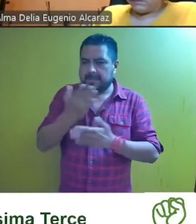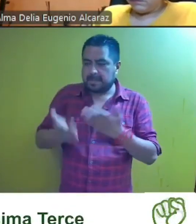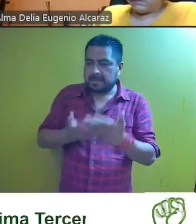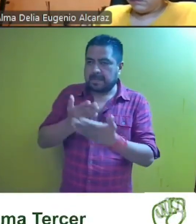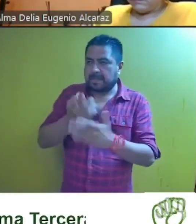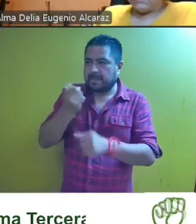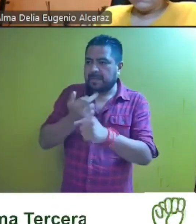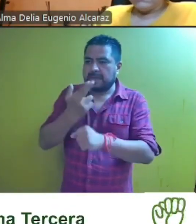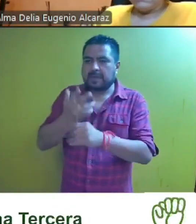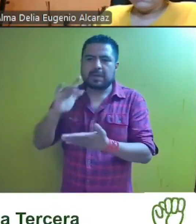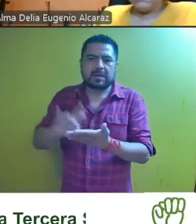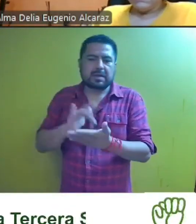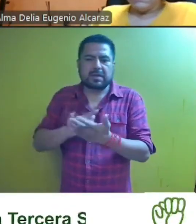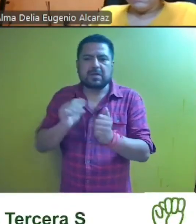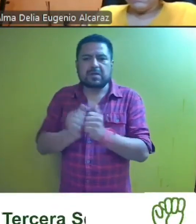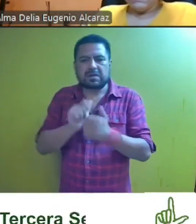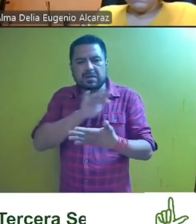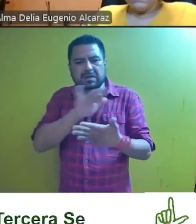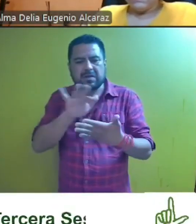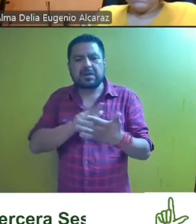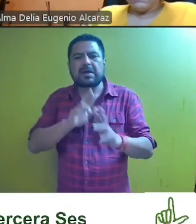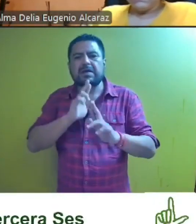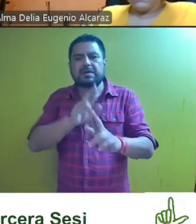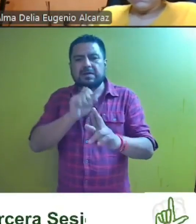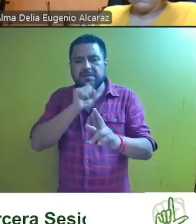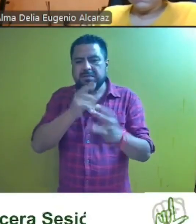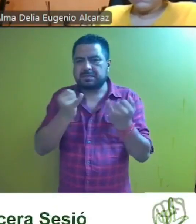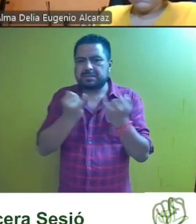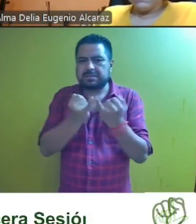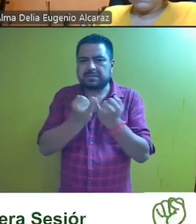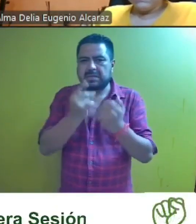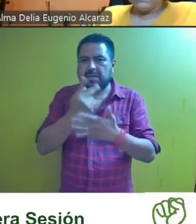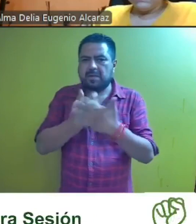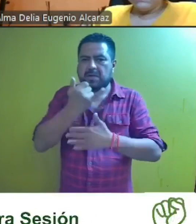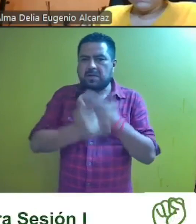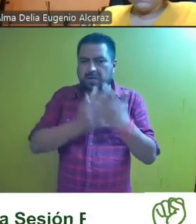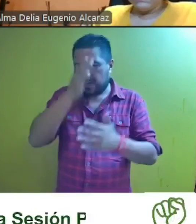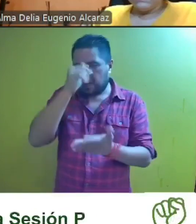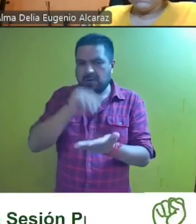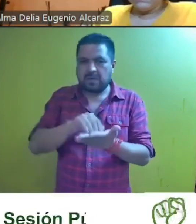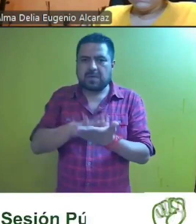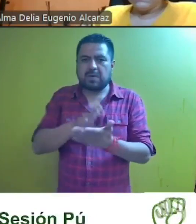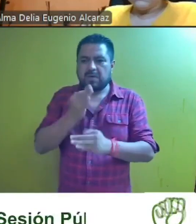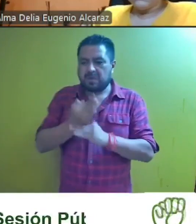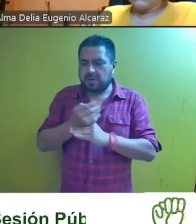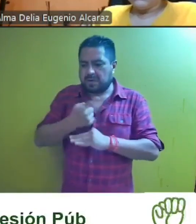secretario nos apoye con la cuenta y los resolutivos del proyecto que nos ocupa